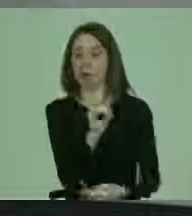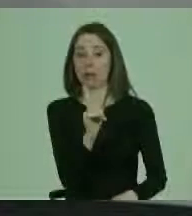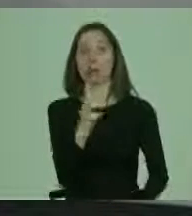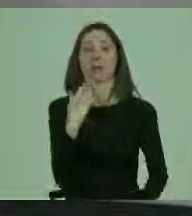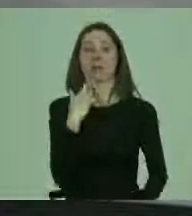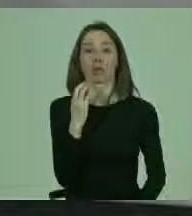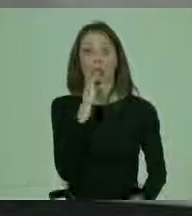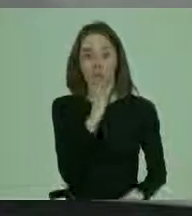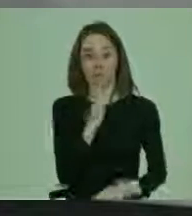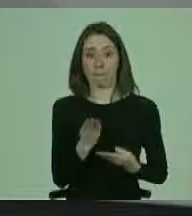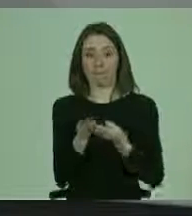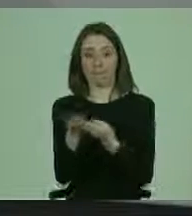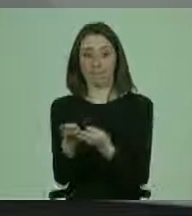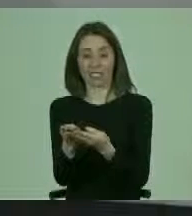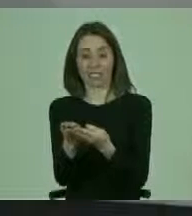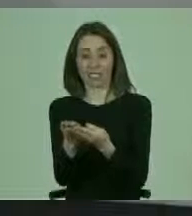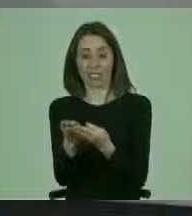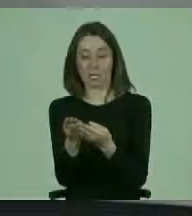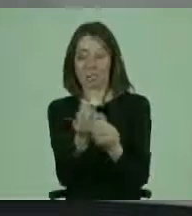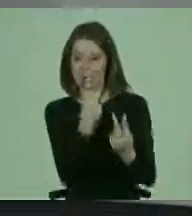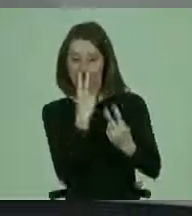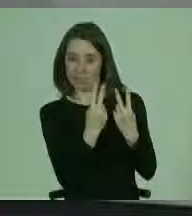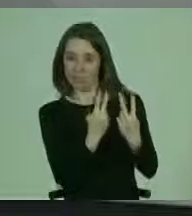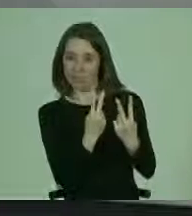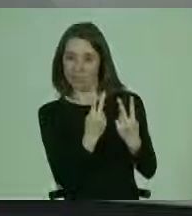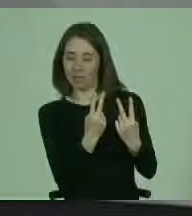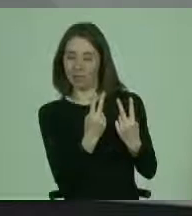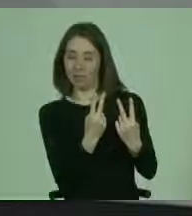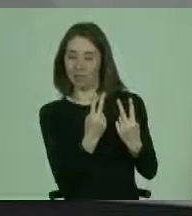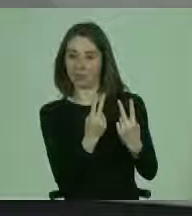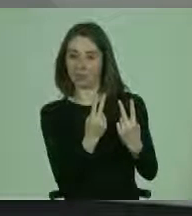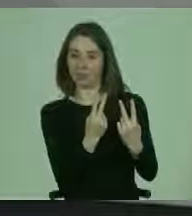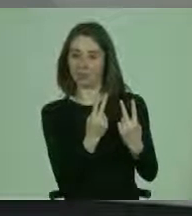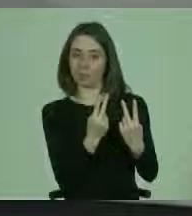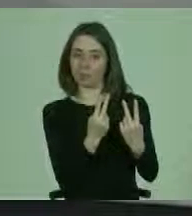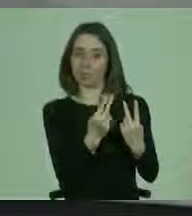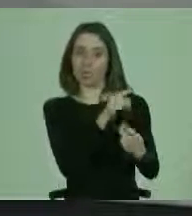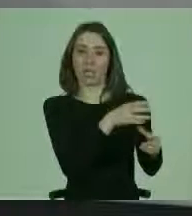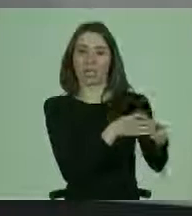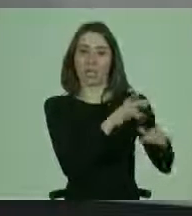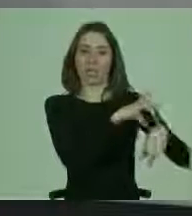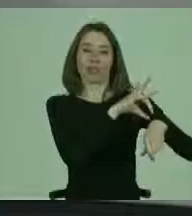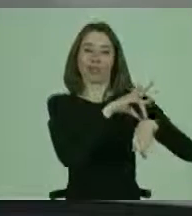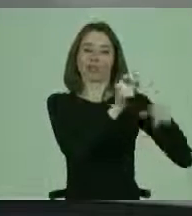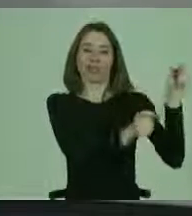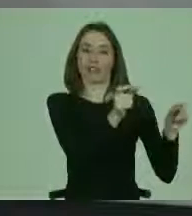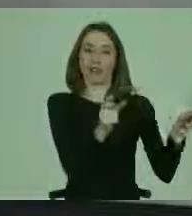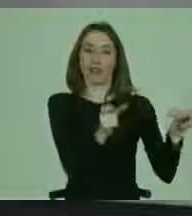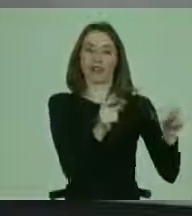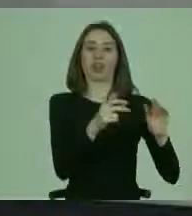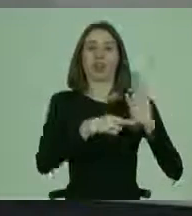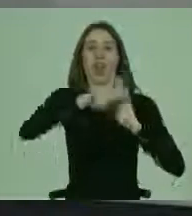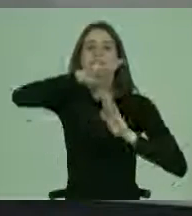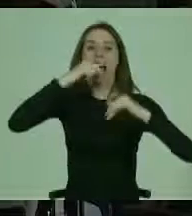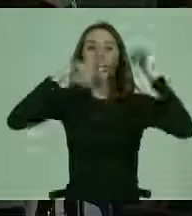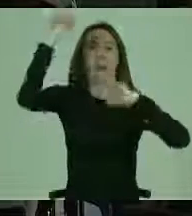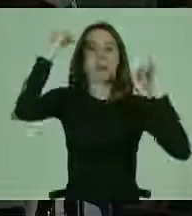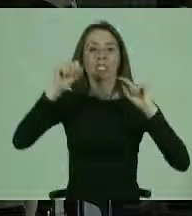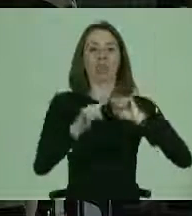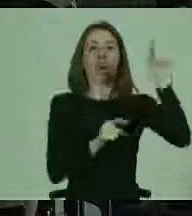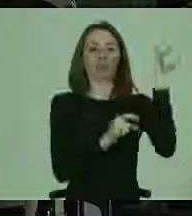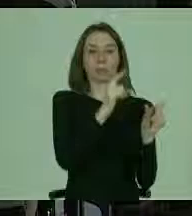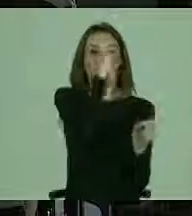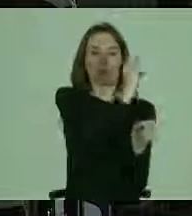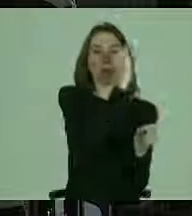la beneficencia se interpreta desde el punto de vista del equipo médico, del equipo rehabilitador de los terceros.